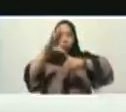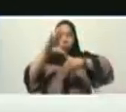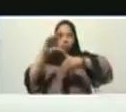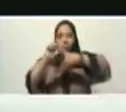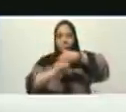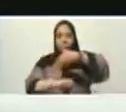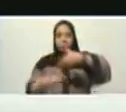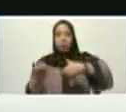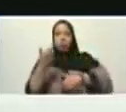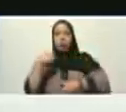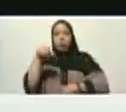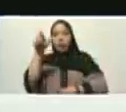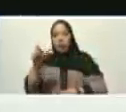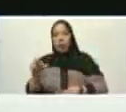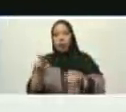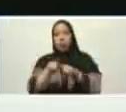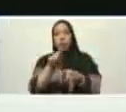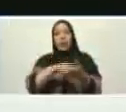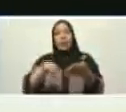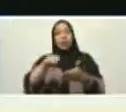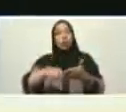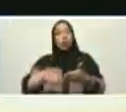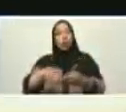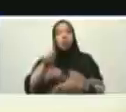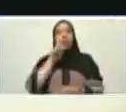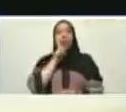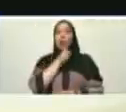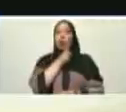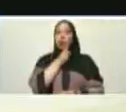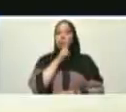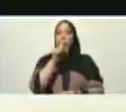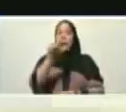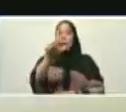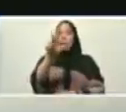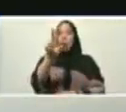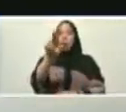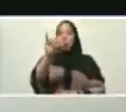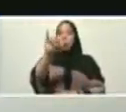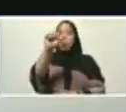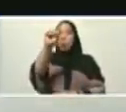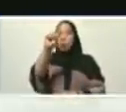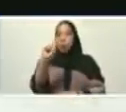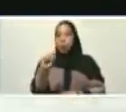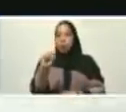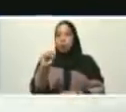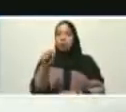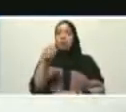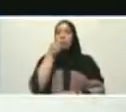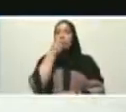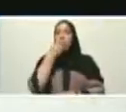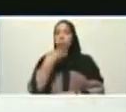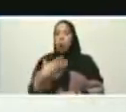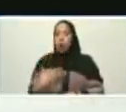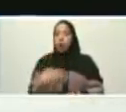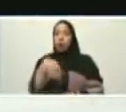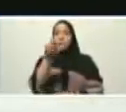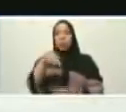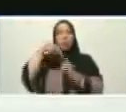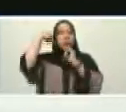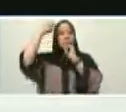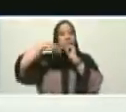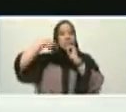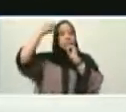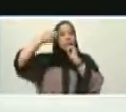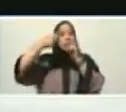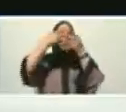que Luis Alberto Lamata y un grupo de actores actrices cineastas historiadores están viendo